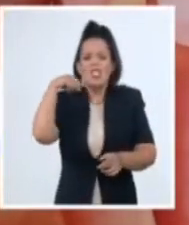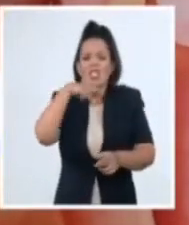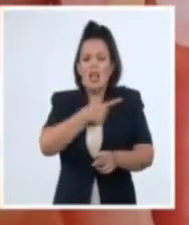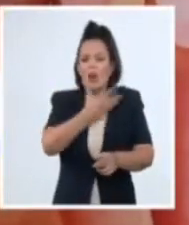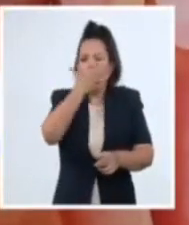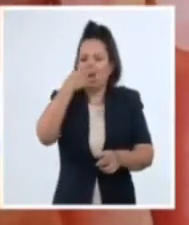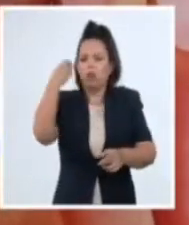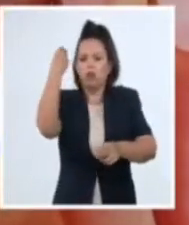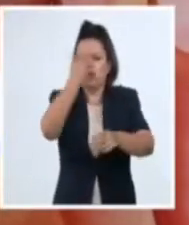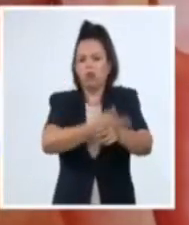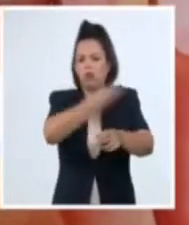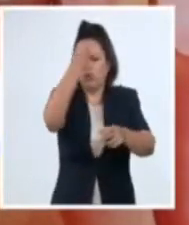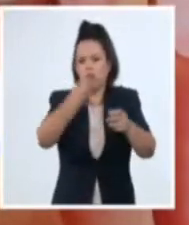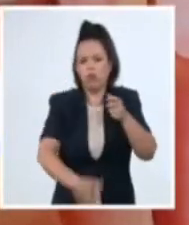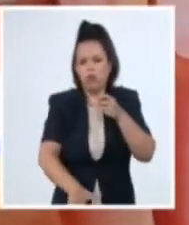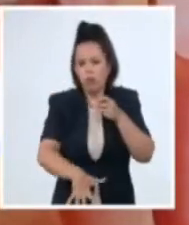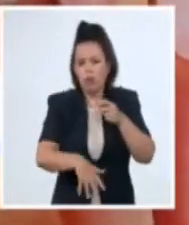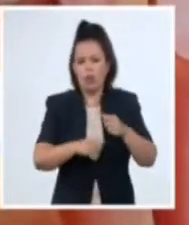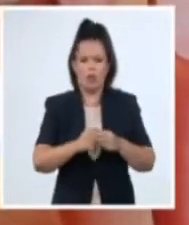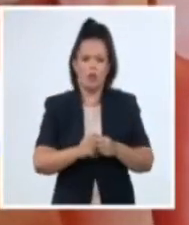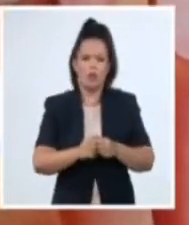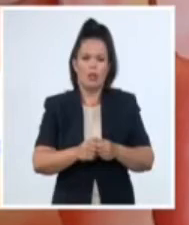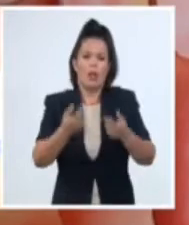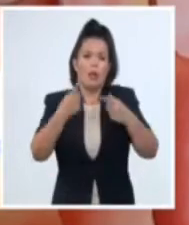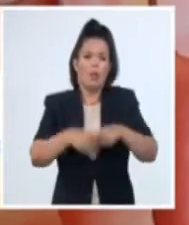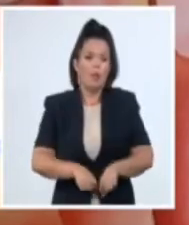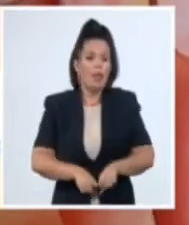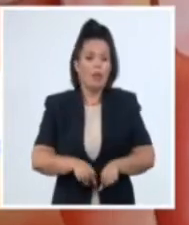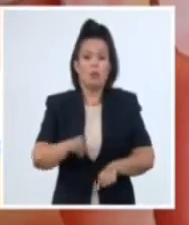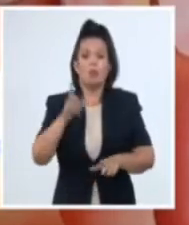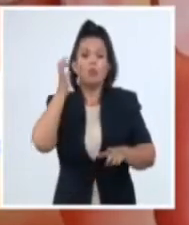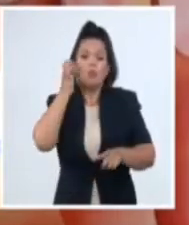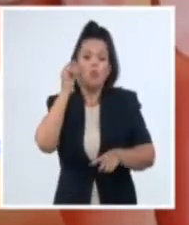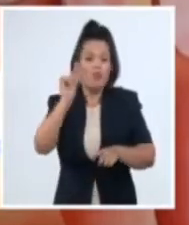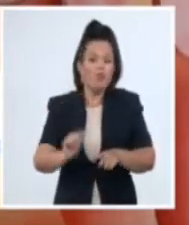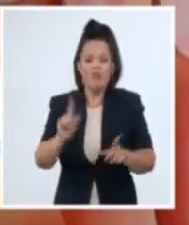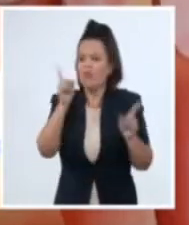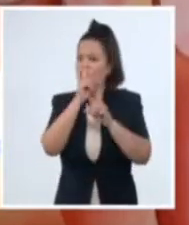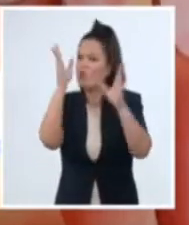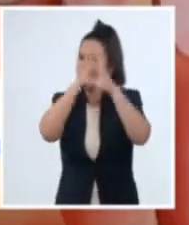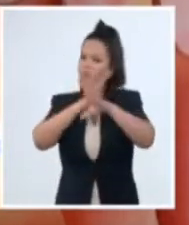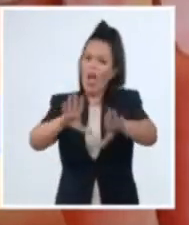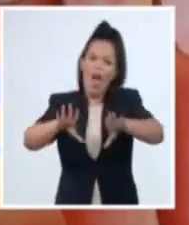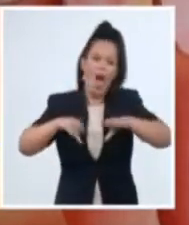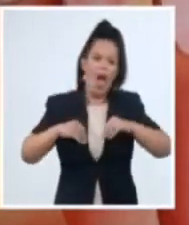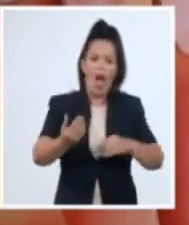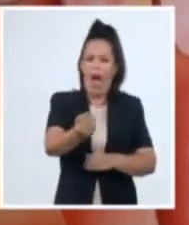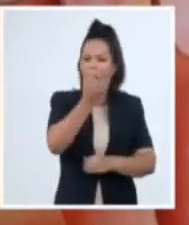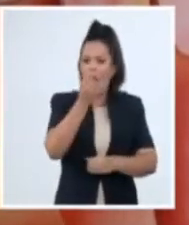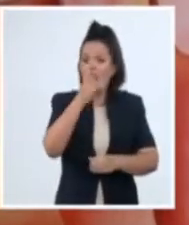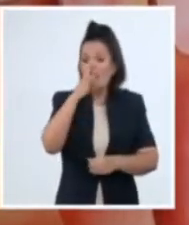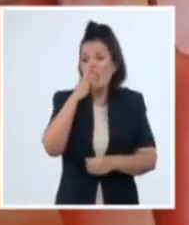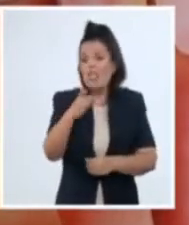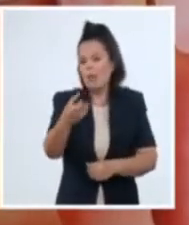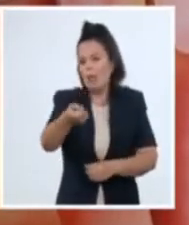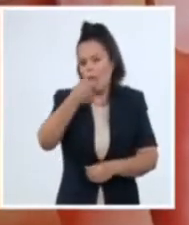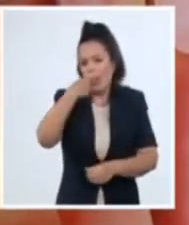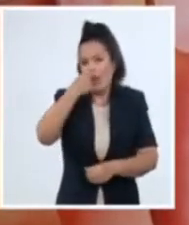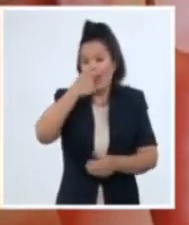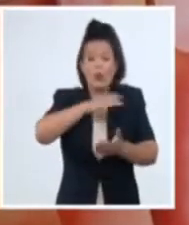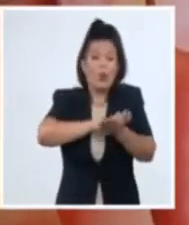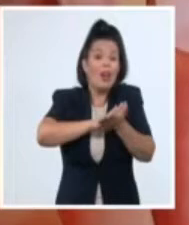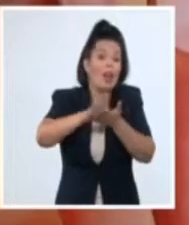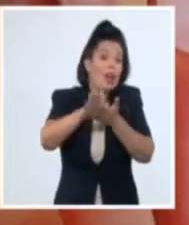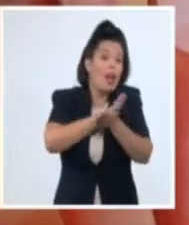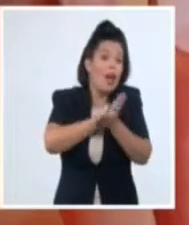pero con una negación total a la administración de cualquier tipo de alimento o de medicamento que pudiera suplirle